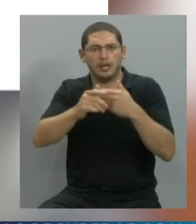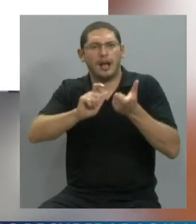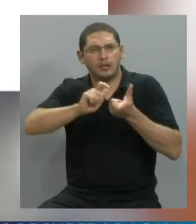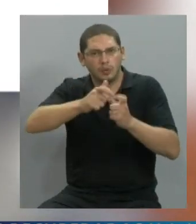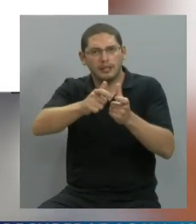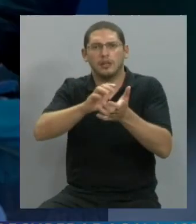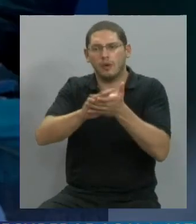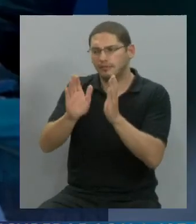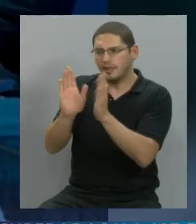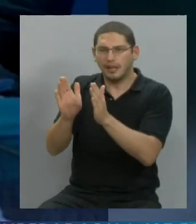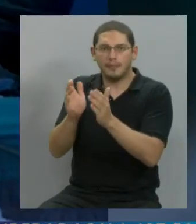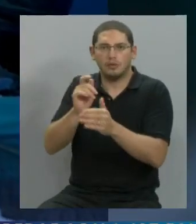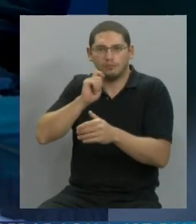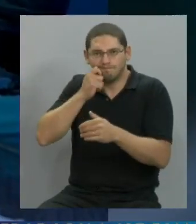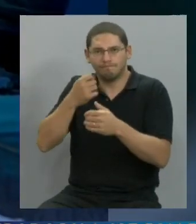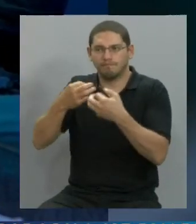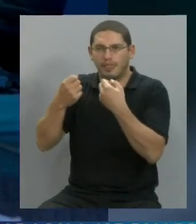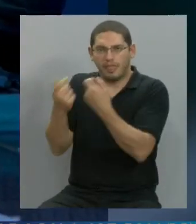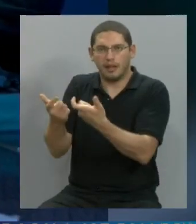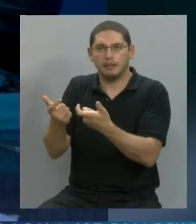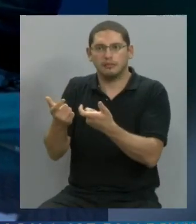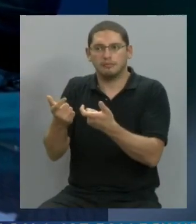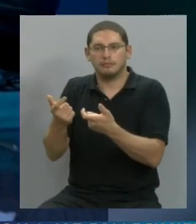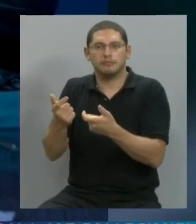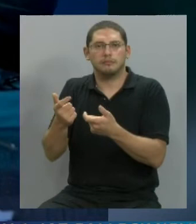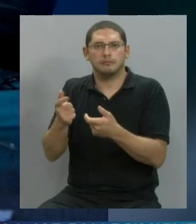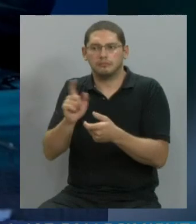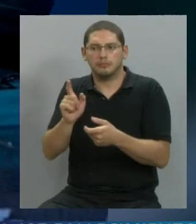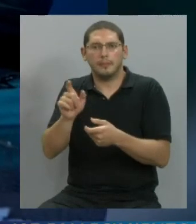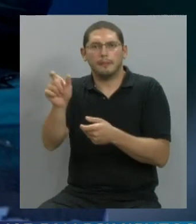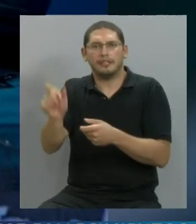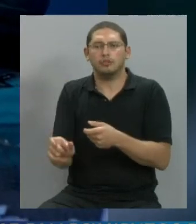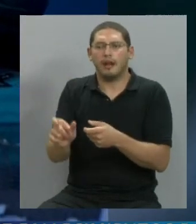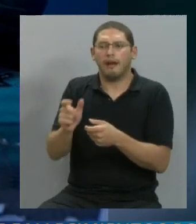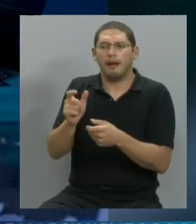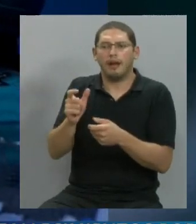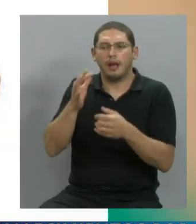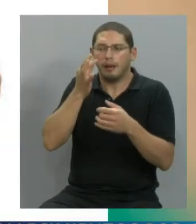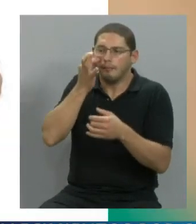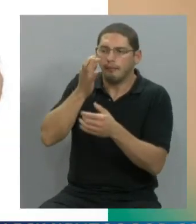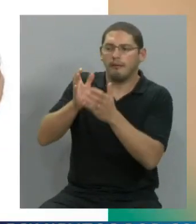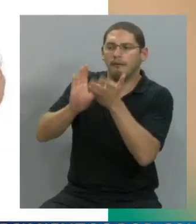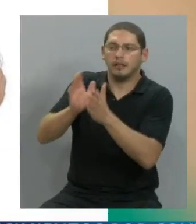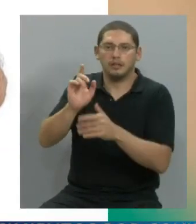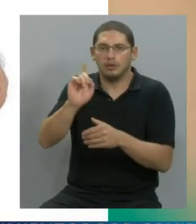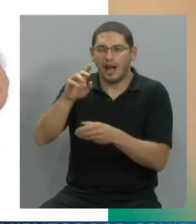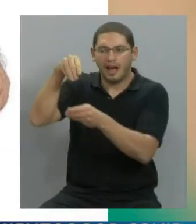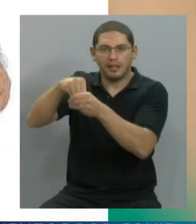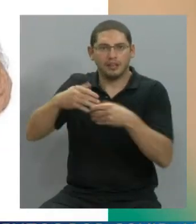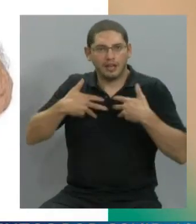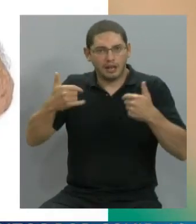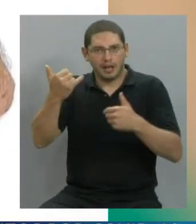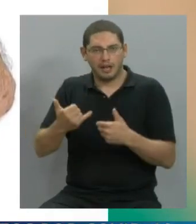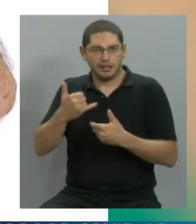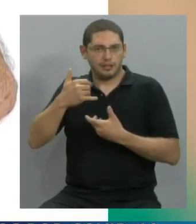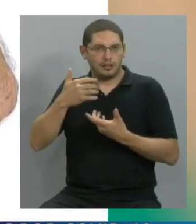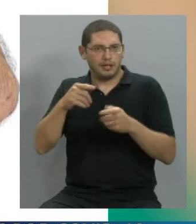unificado de la persona. Nosotros somos cuerpo y alma. Muchas veces te cura más la palabra de un médico que la